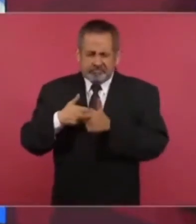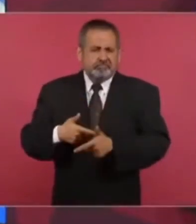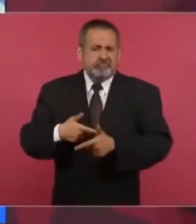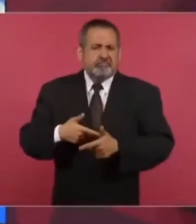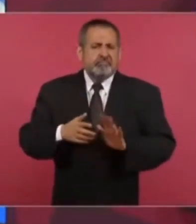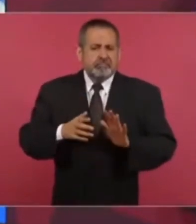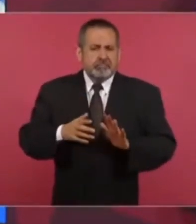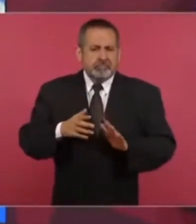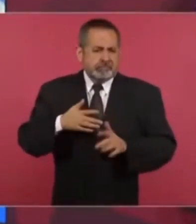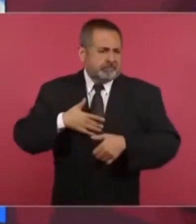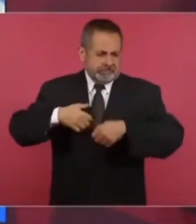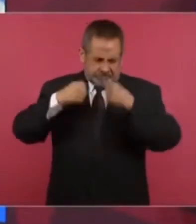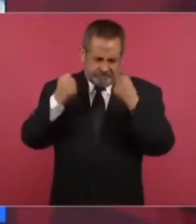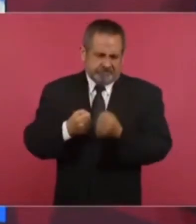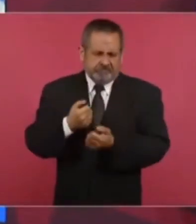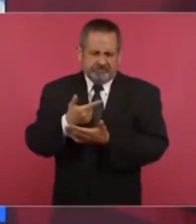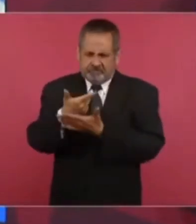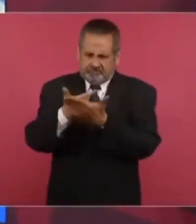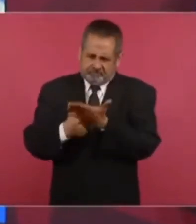por seguridad